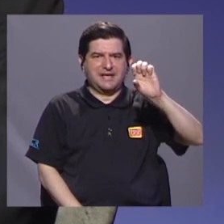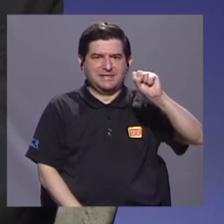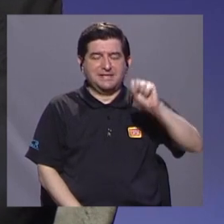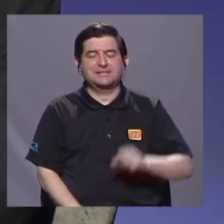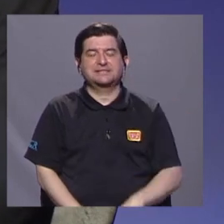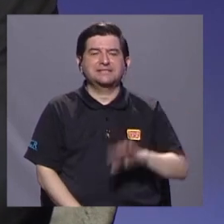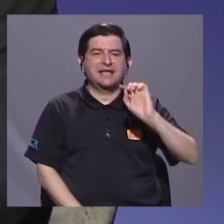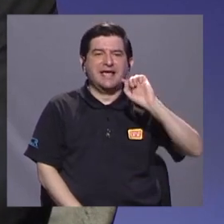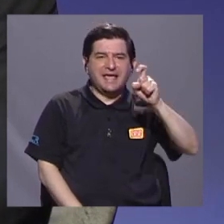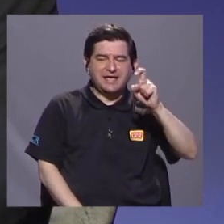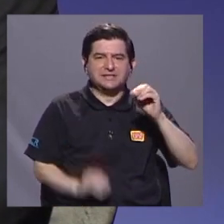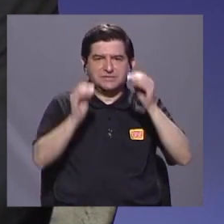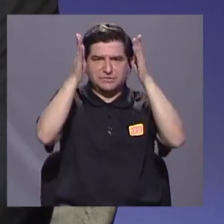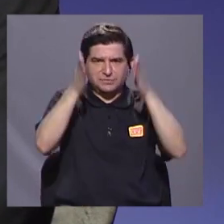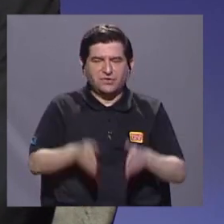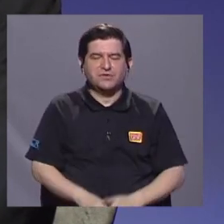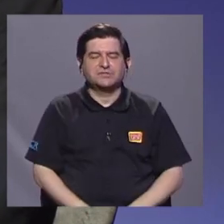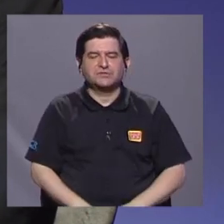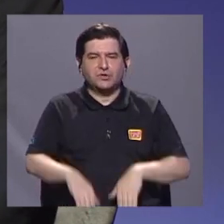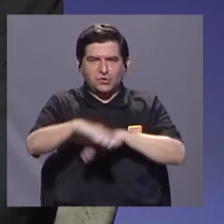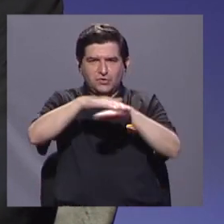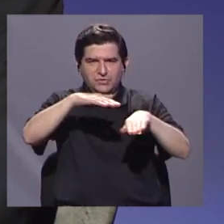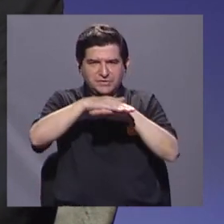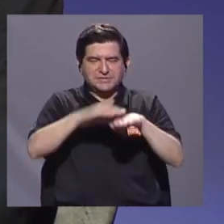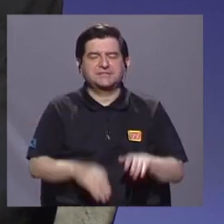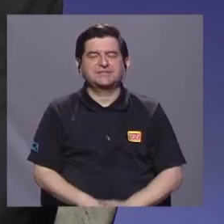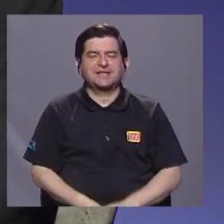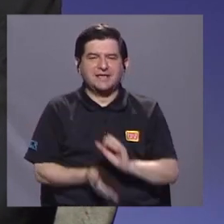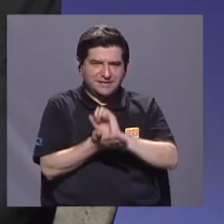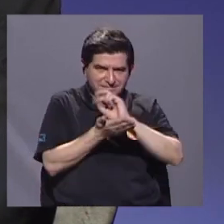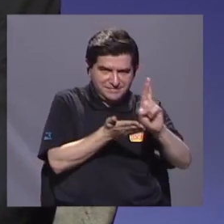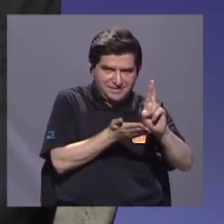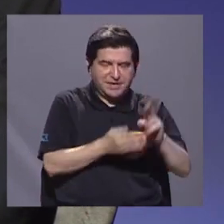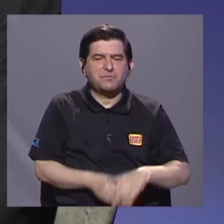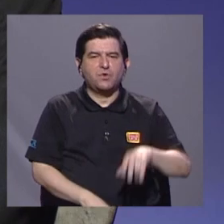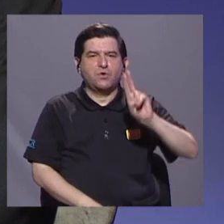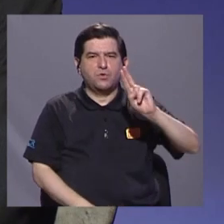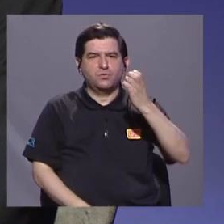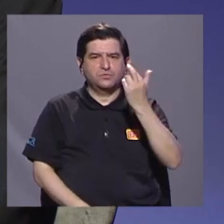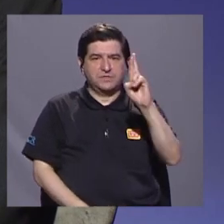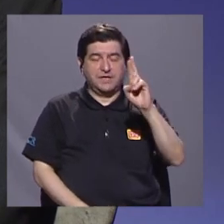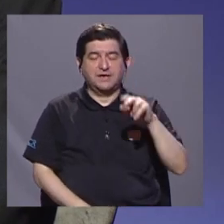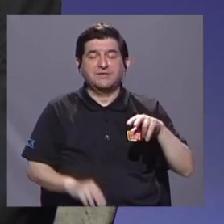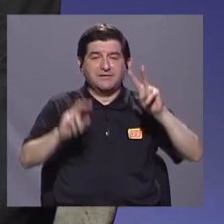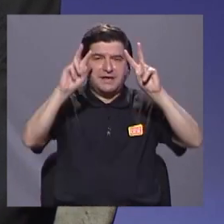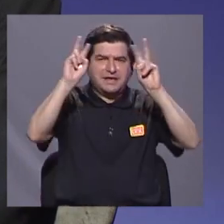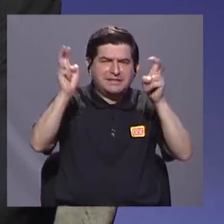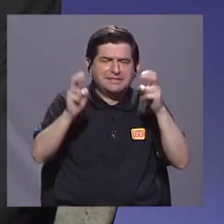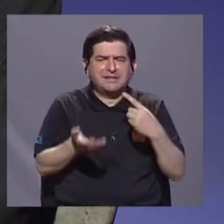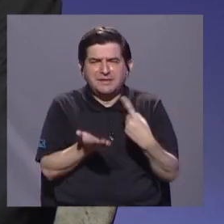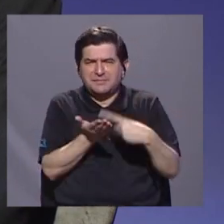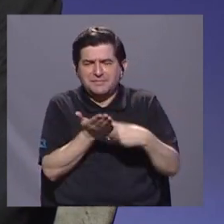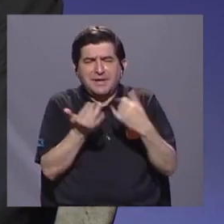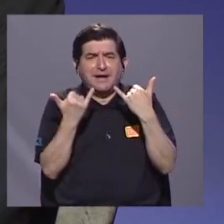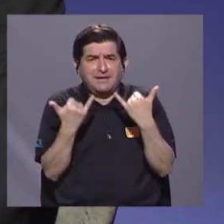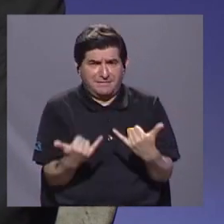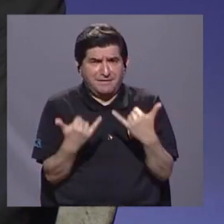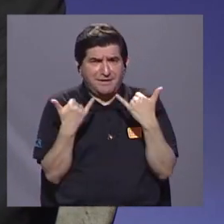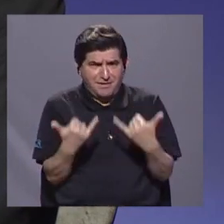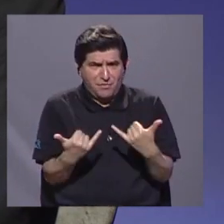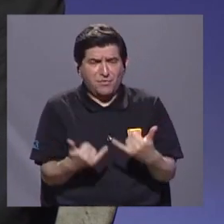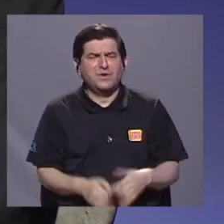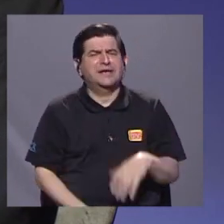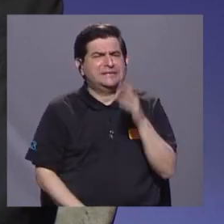sede de Occidente de la Universidad de Costa Rica y conversaremos sobre un tema actual de